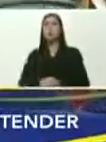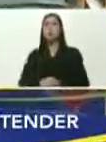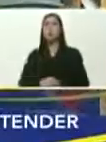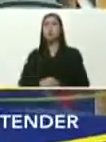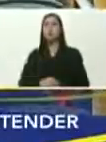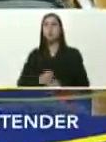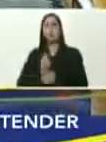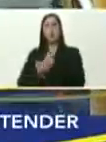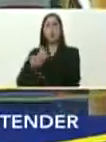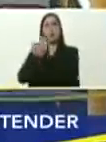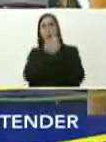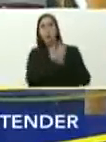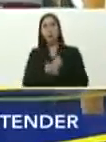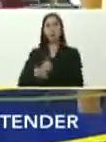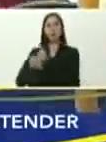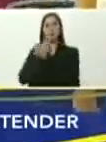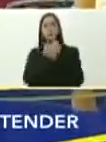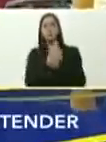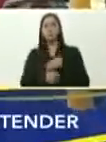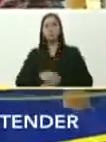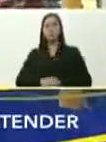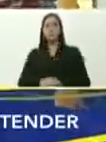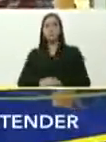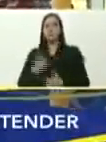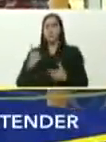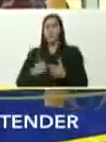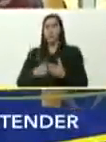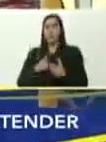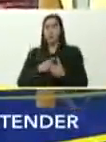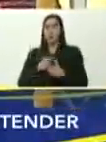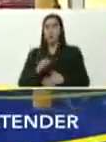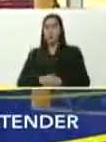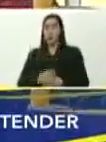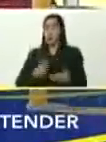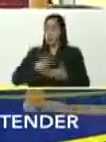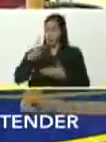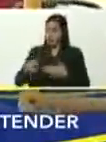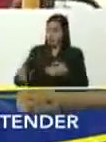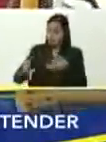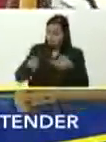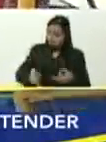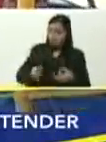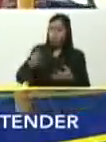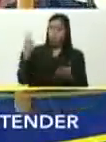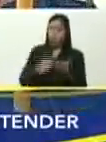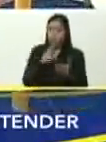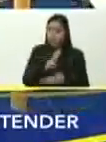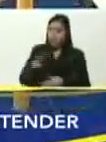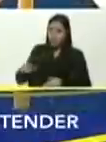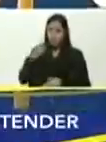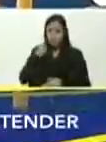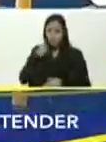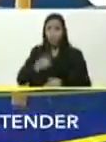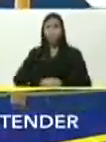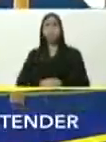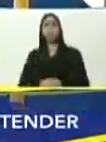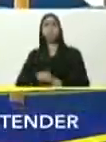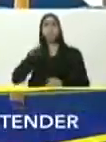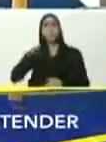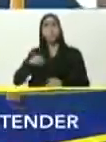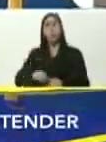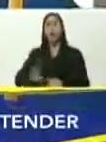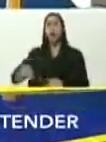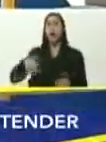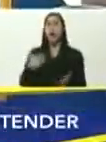amada, amada, y bueno, ahí está, quiero ver el plan, 2022, y las proyecciones, 2023,